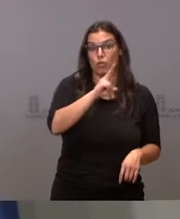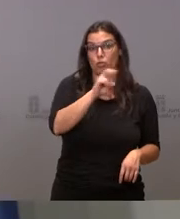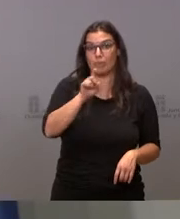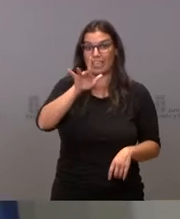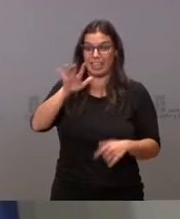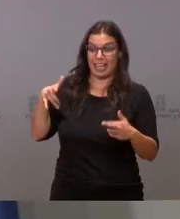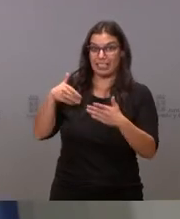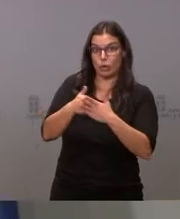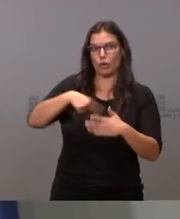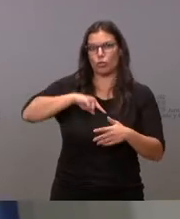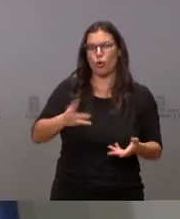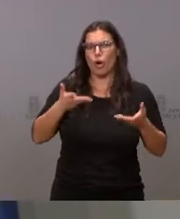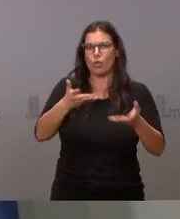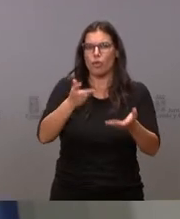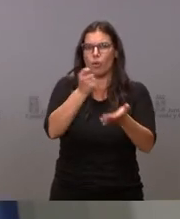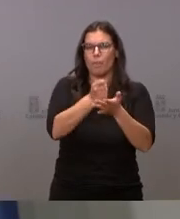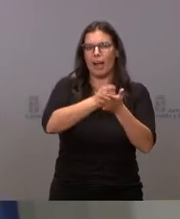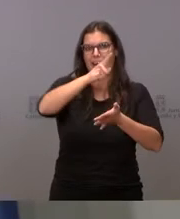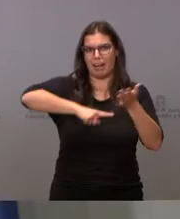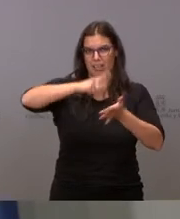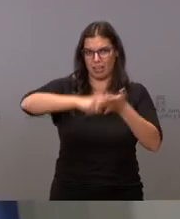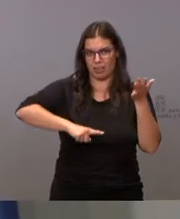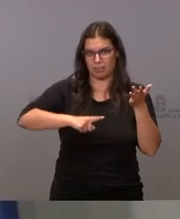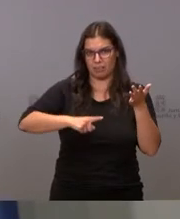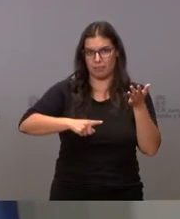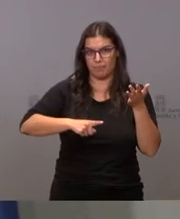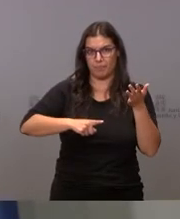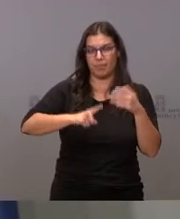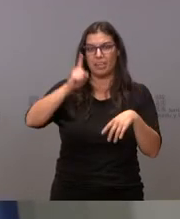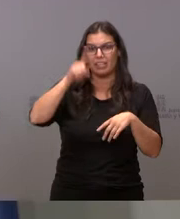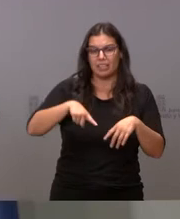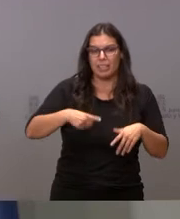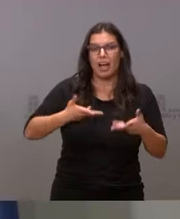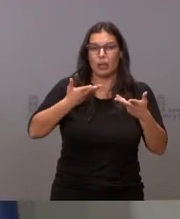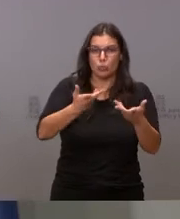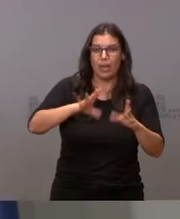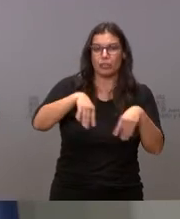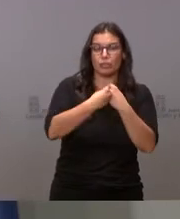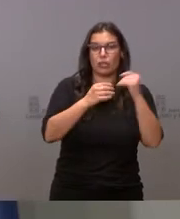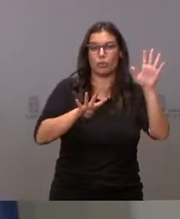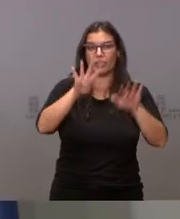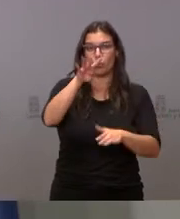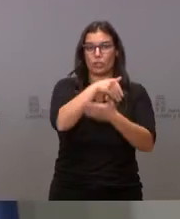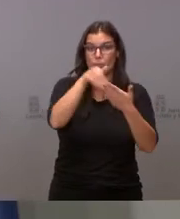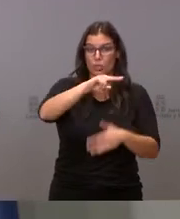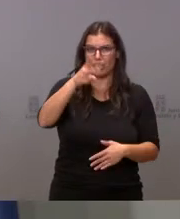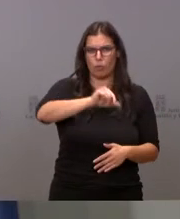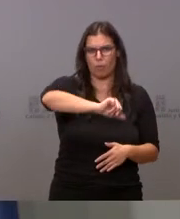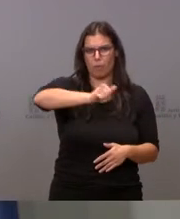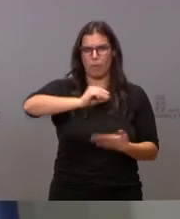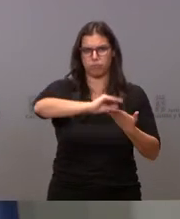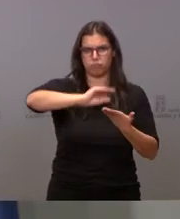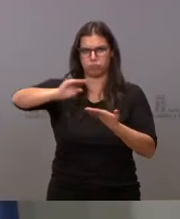familias a pagar las rentas de alquiler. Hemos concedido ayudas por valor de 94 millones de euros y hemos